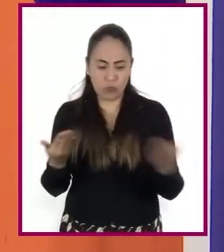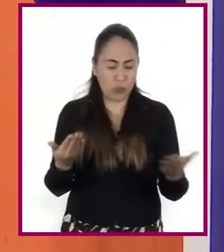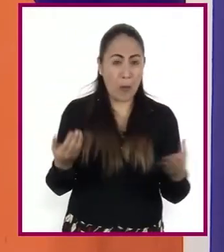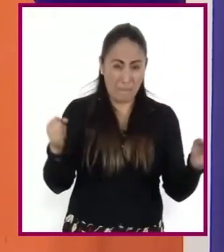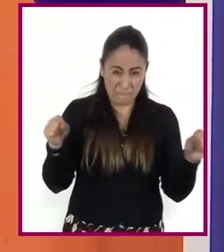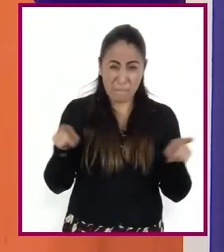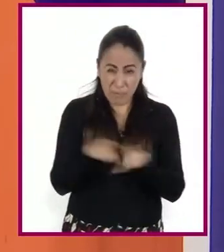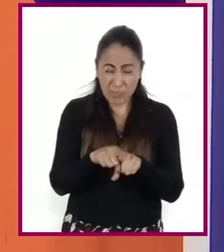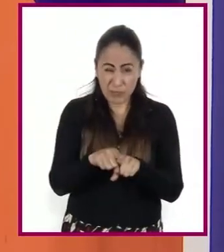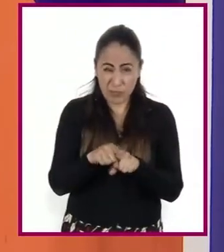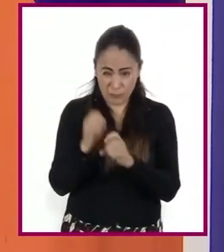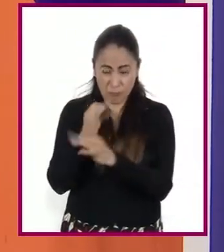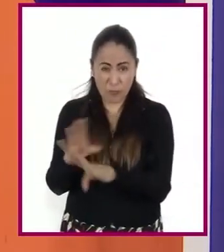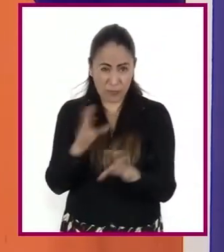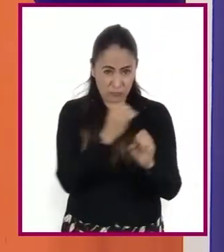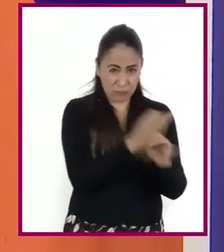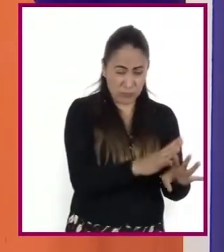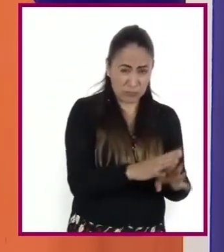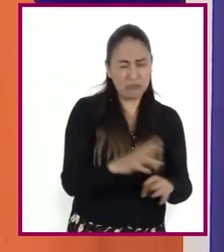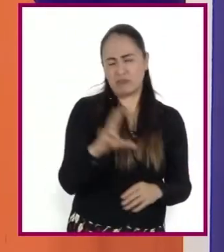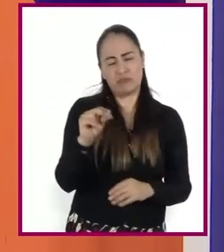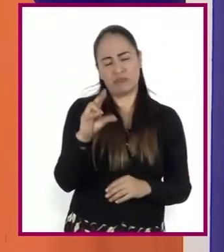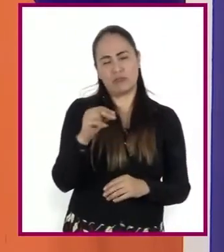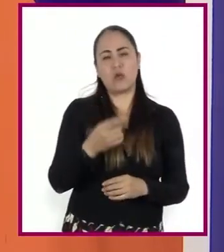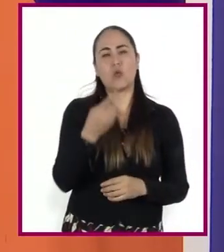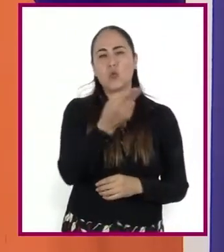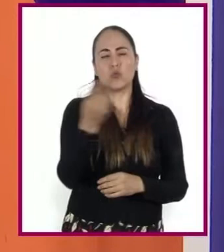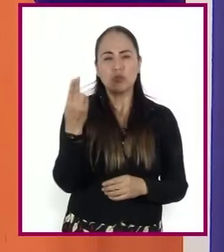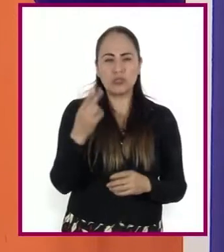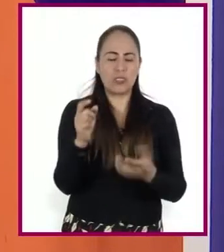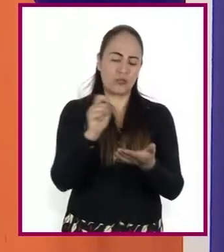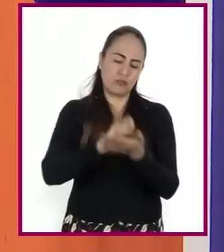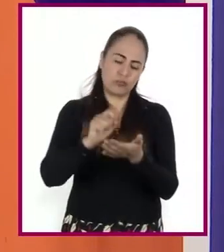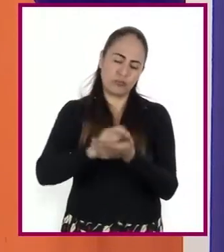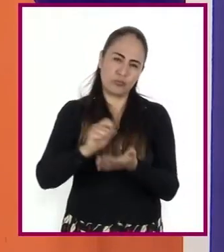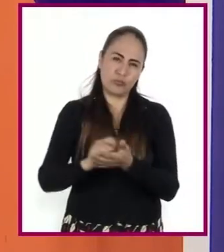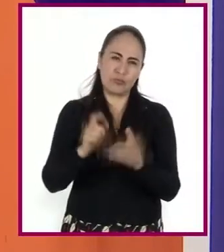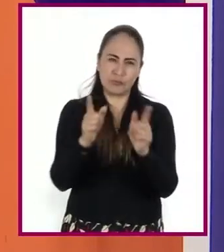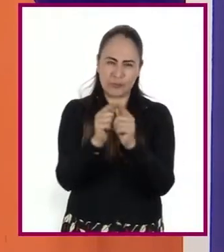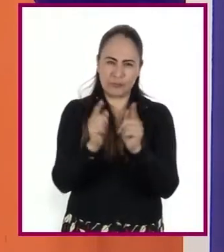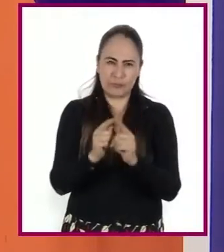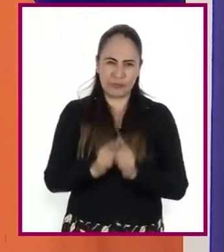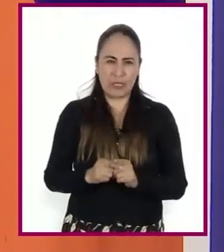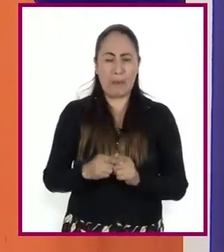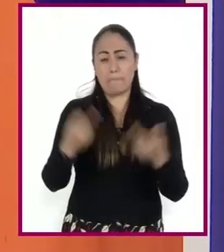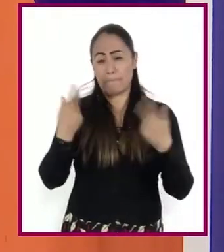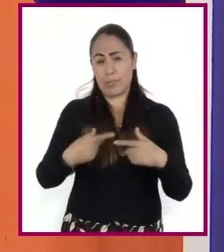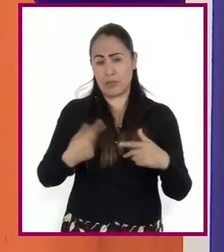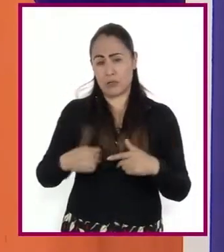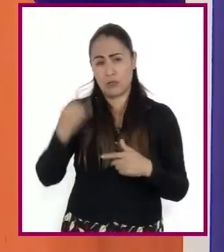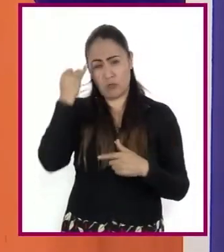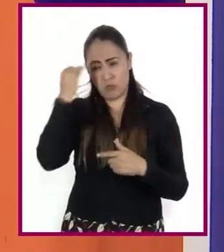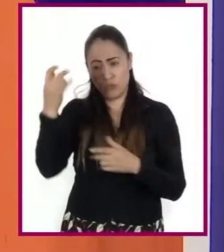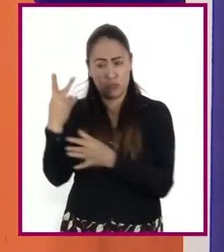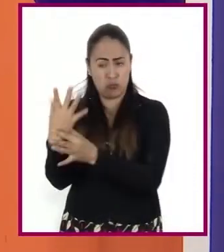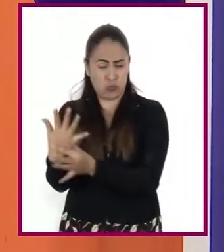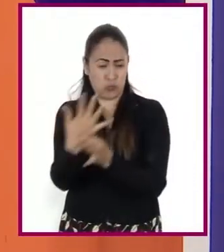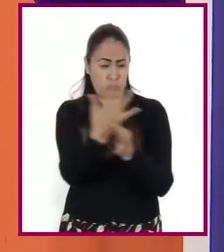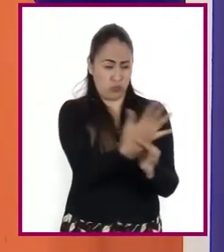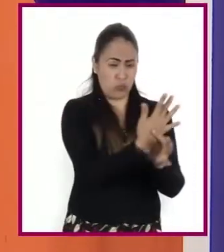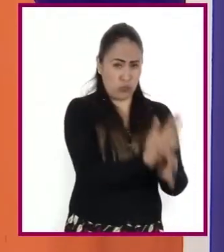Cuando ustedes realizan un resumen, es importante que tengan en mente que cada autor tiene un punto de vista particular.